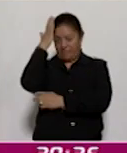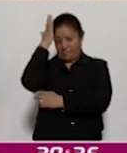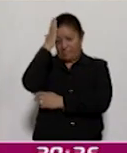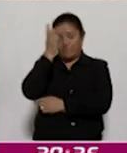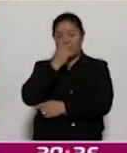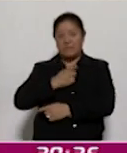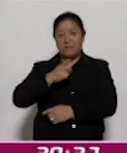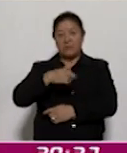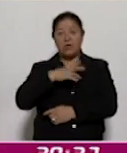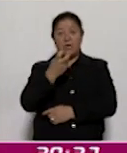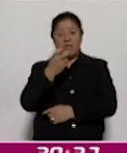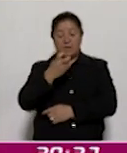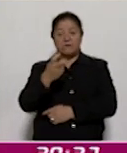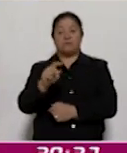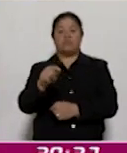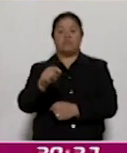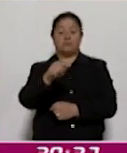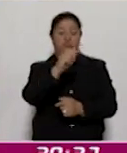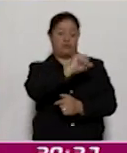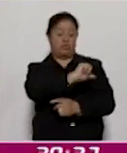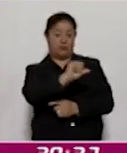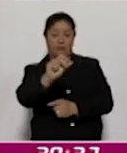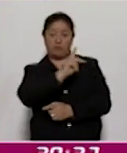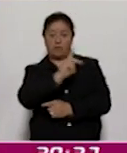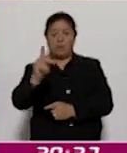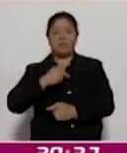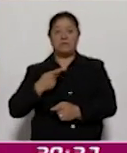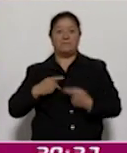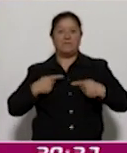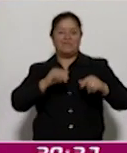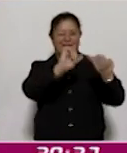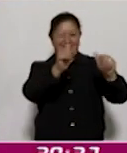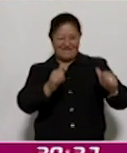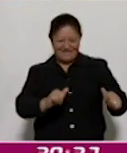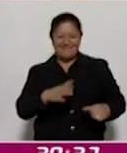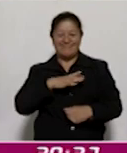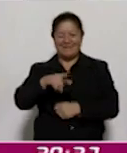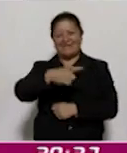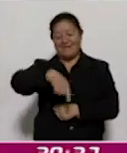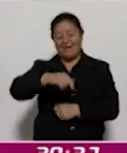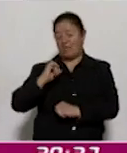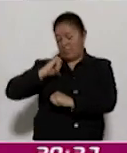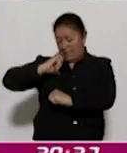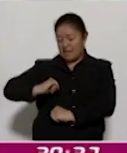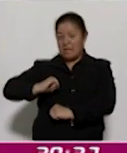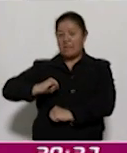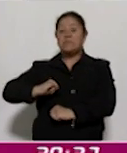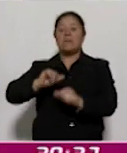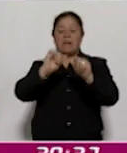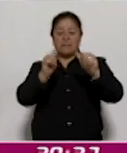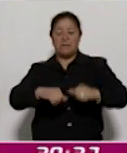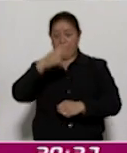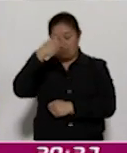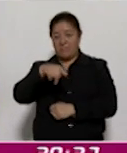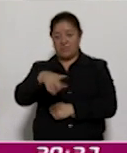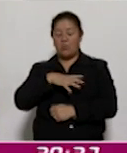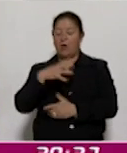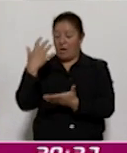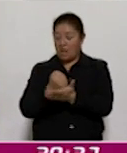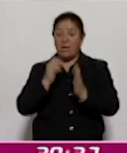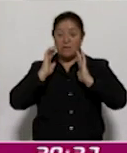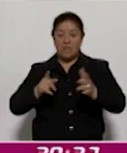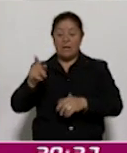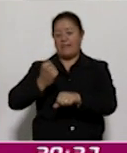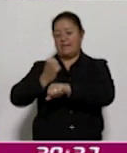destacó que estos artífices, a quienes se les ha denominado guardianes del patrimonio artesanal de México, han logrado posicionar al Estado